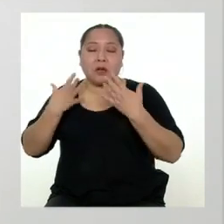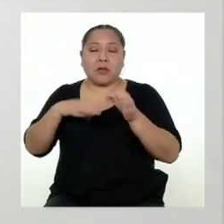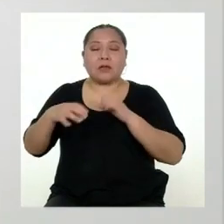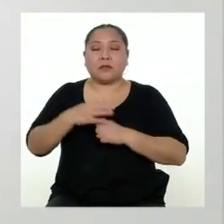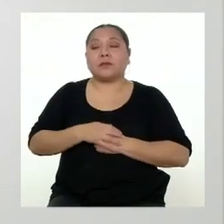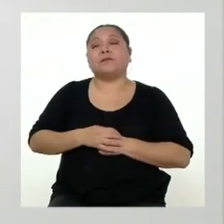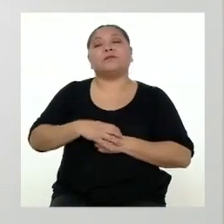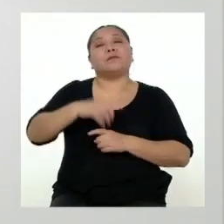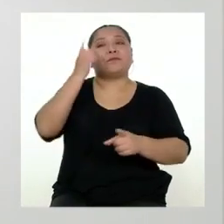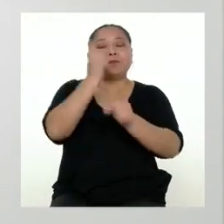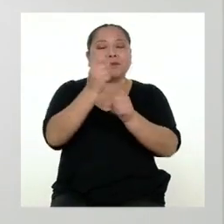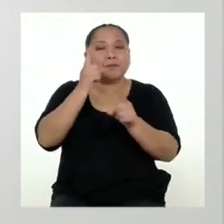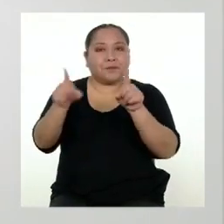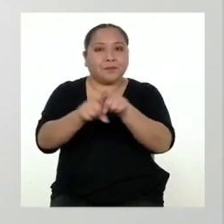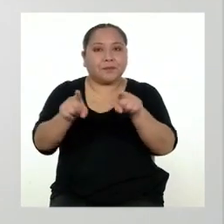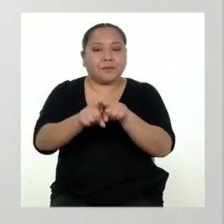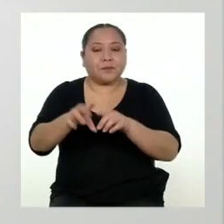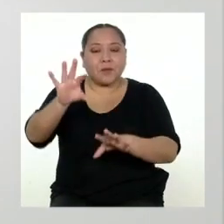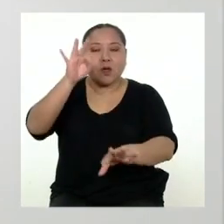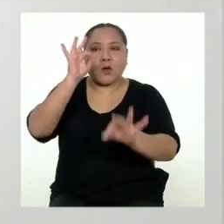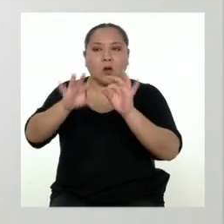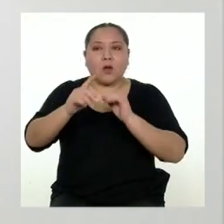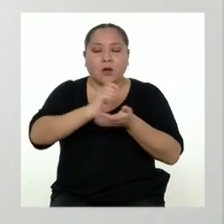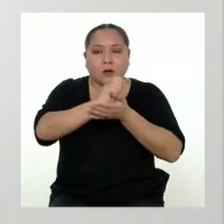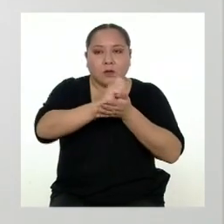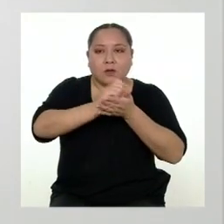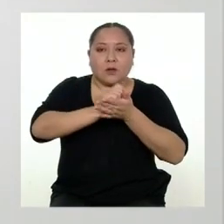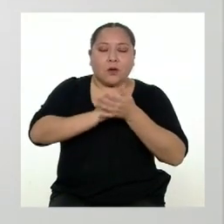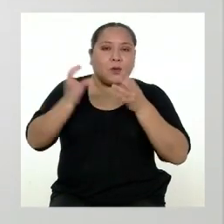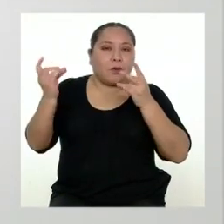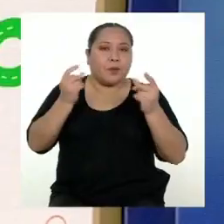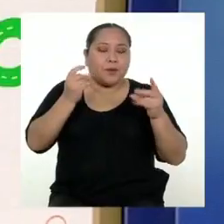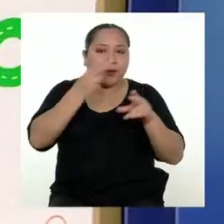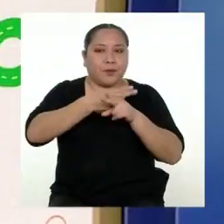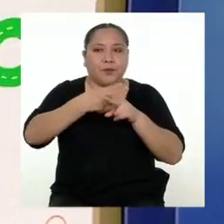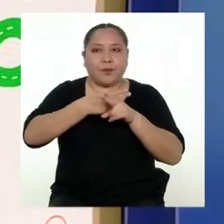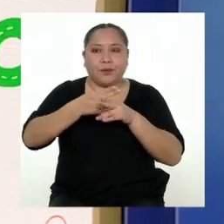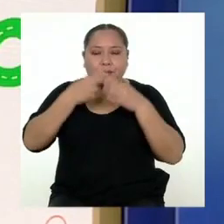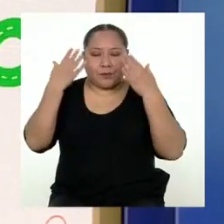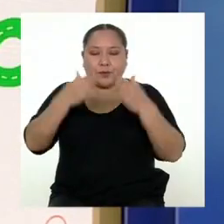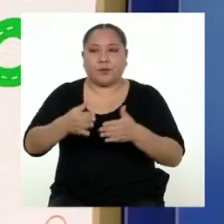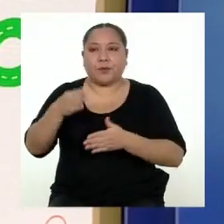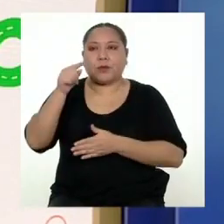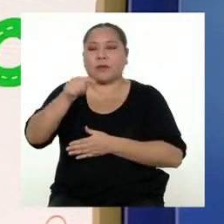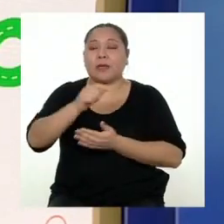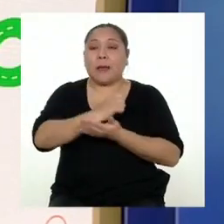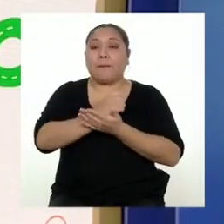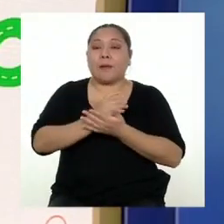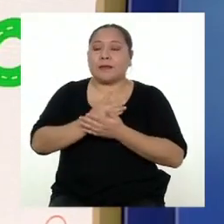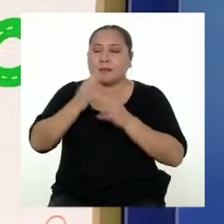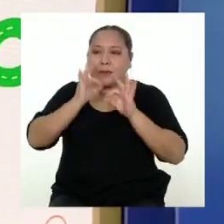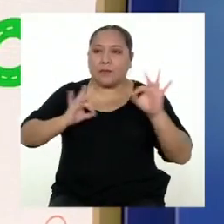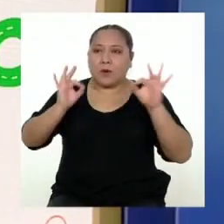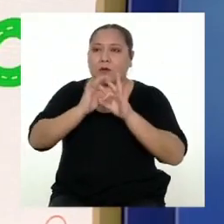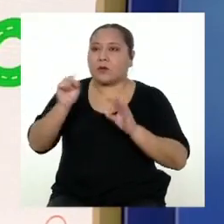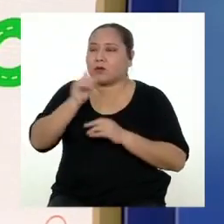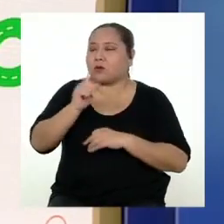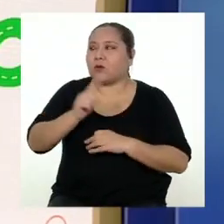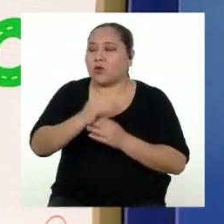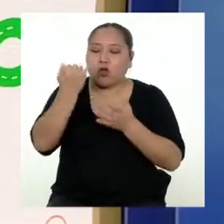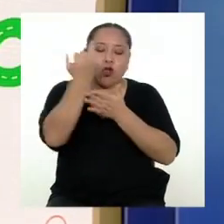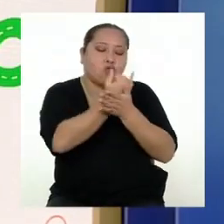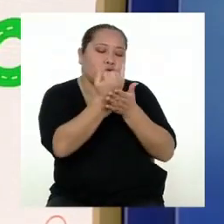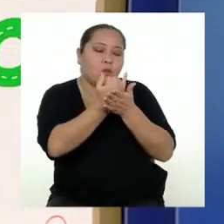¡Exacto! También encontramos el texto que suele ser breve y preciso. El texto es un elemento clave. Si no, sería una